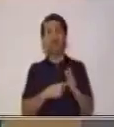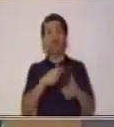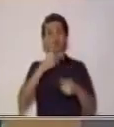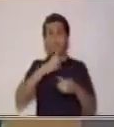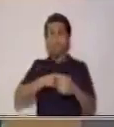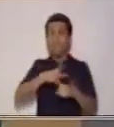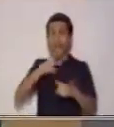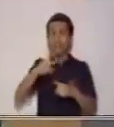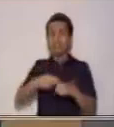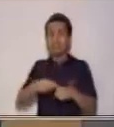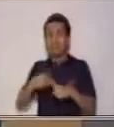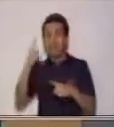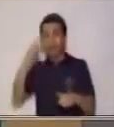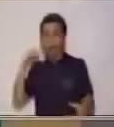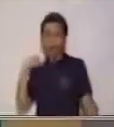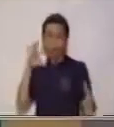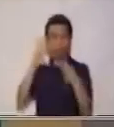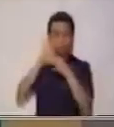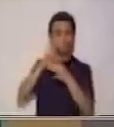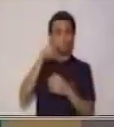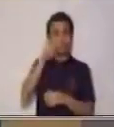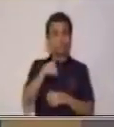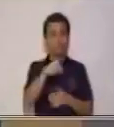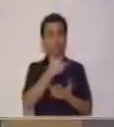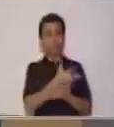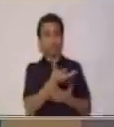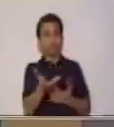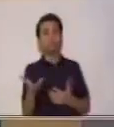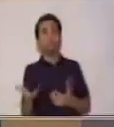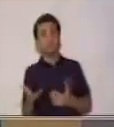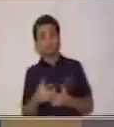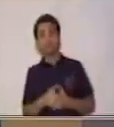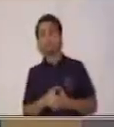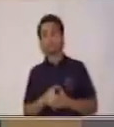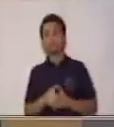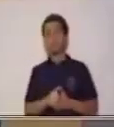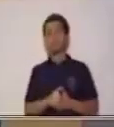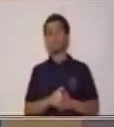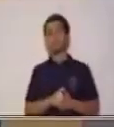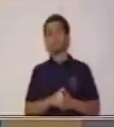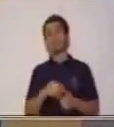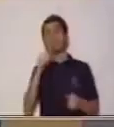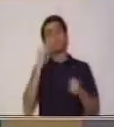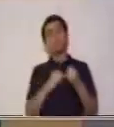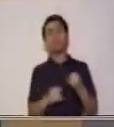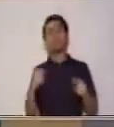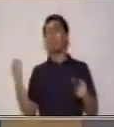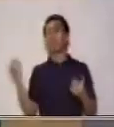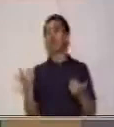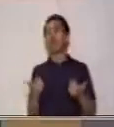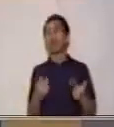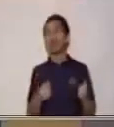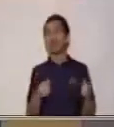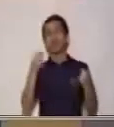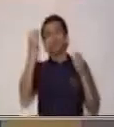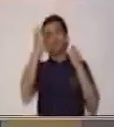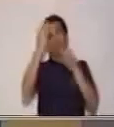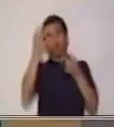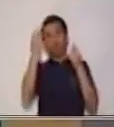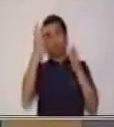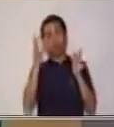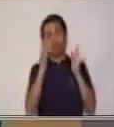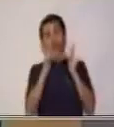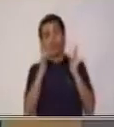Muy bien. Es la frase que identifica al producto o al servicio. Y por último, está la información del